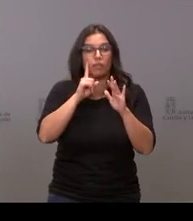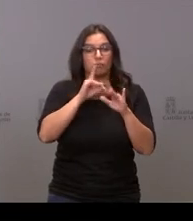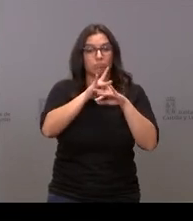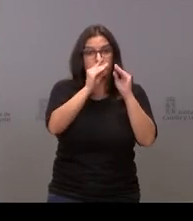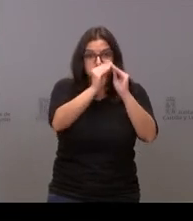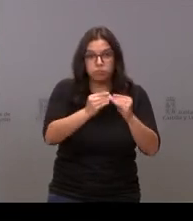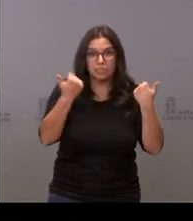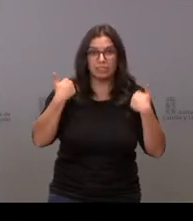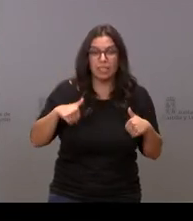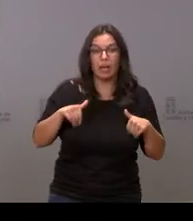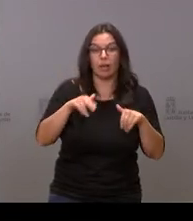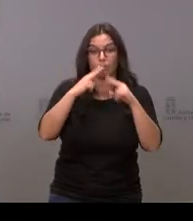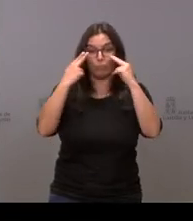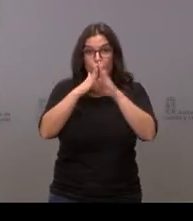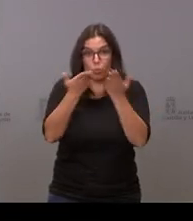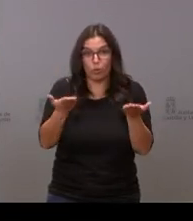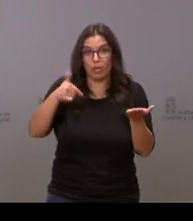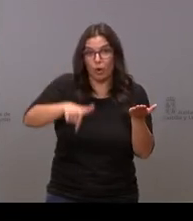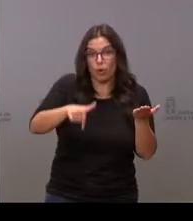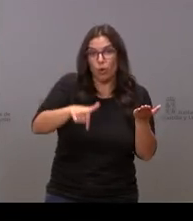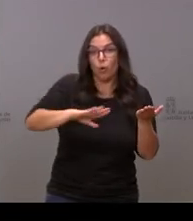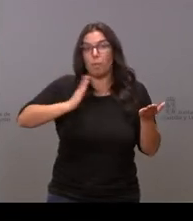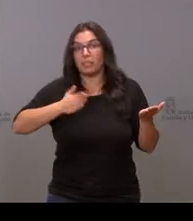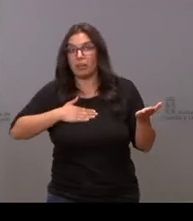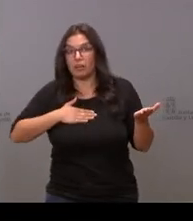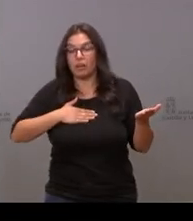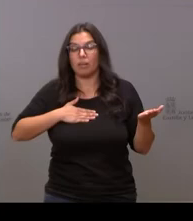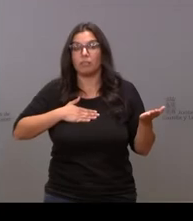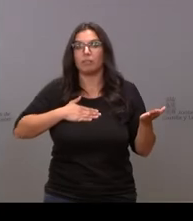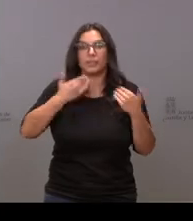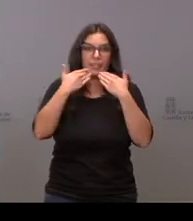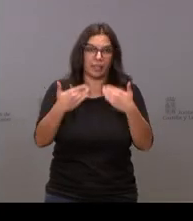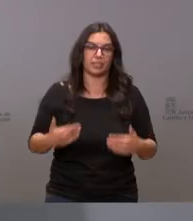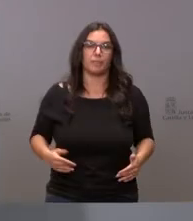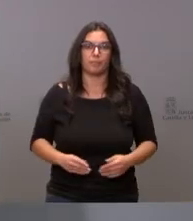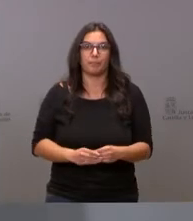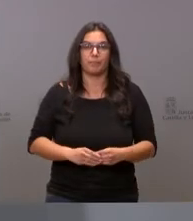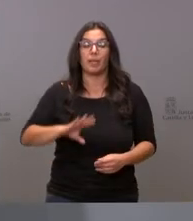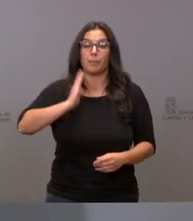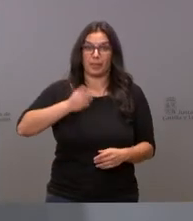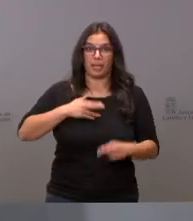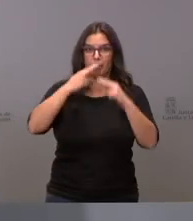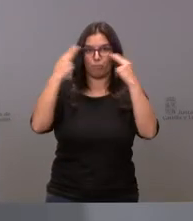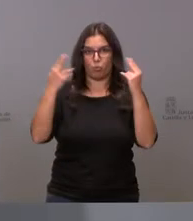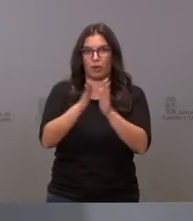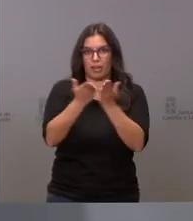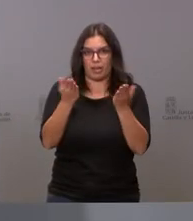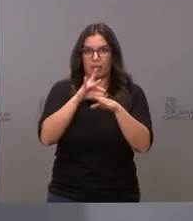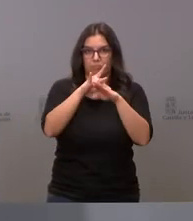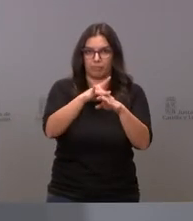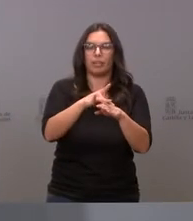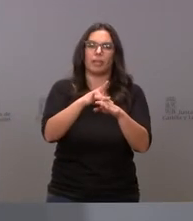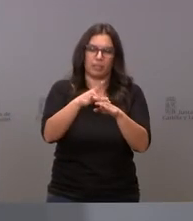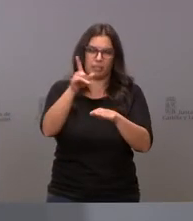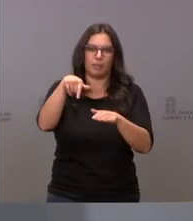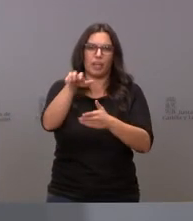se va a publicar a lo largo del día quizá mañana como ya se dijo gracias Se publicará mañana y habrá una nota de